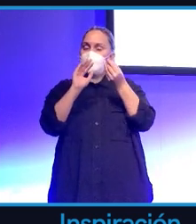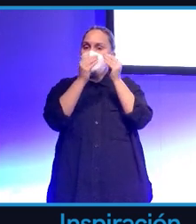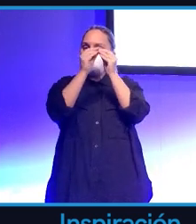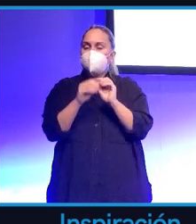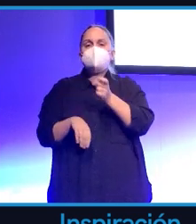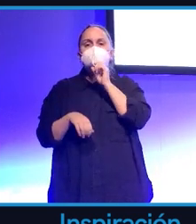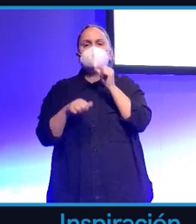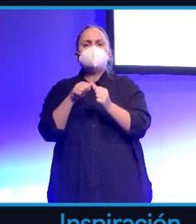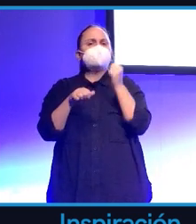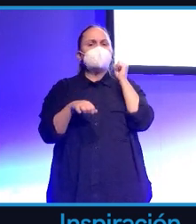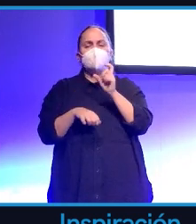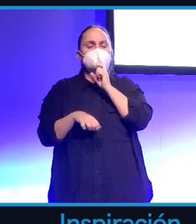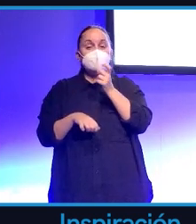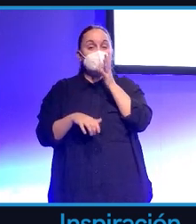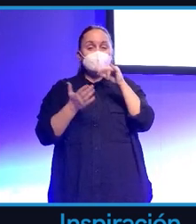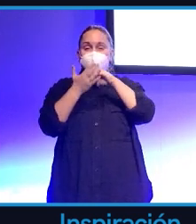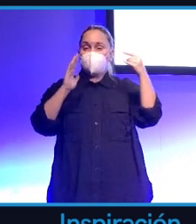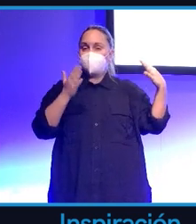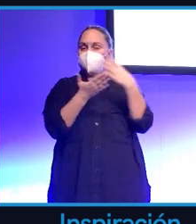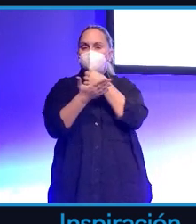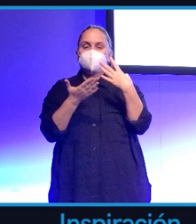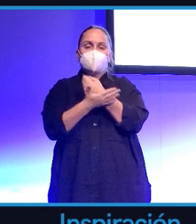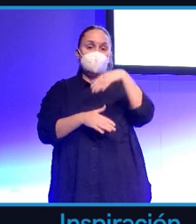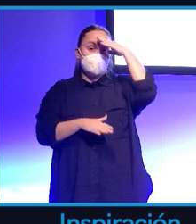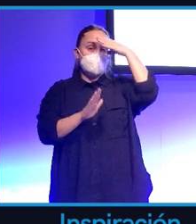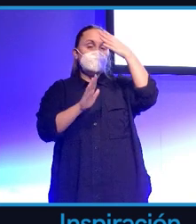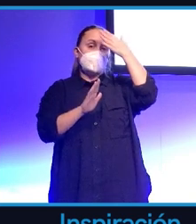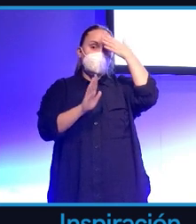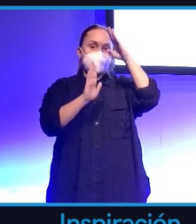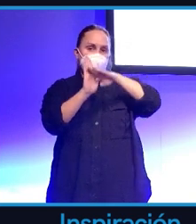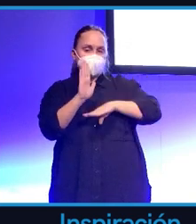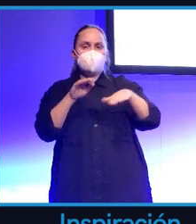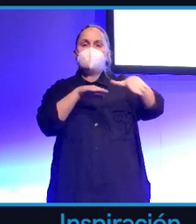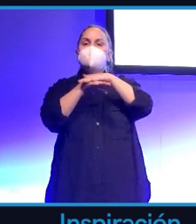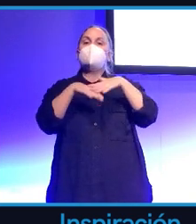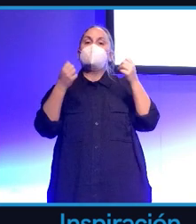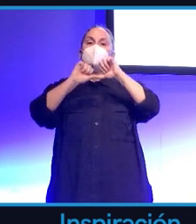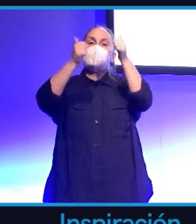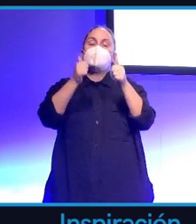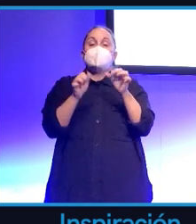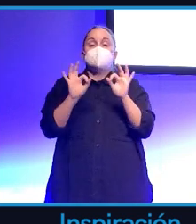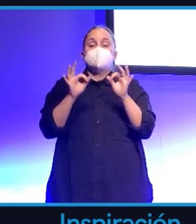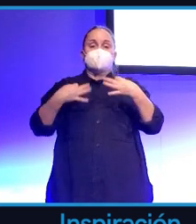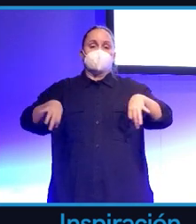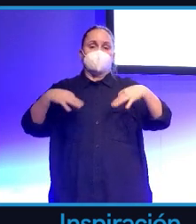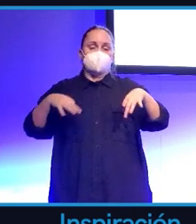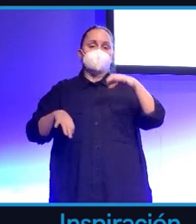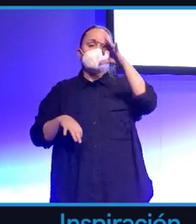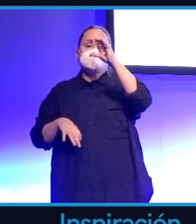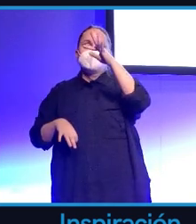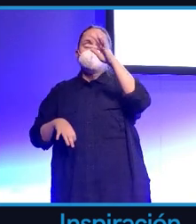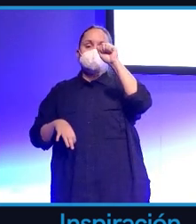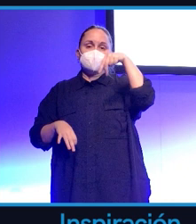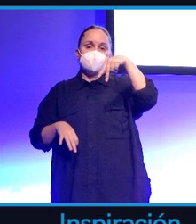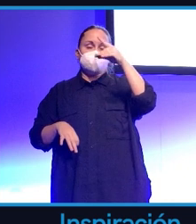detrás de todas ellas. Porque todas se rigen en unos principios muy básicos guiados por lo que se conoce como el modelo estándar. En este modelo estándar tenemos